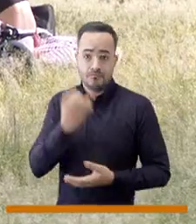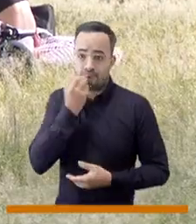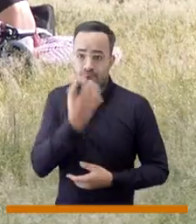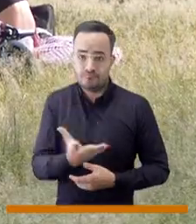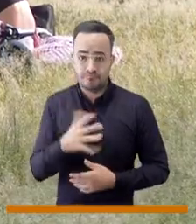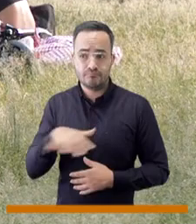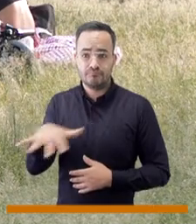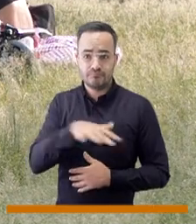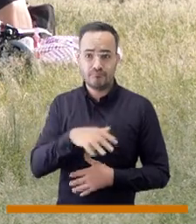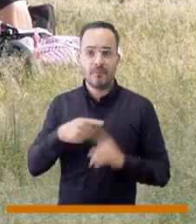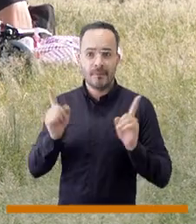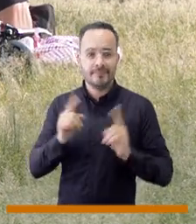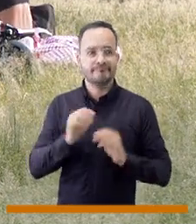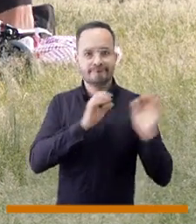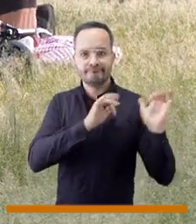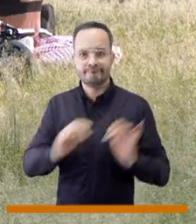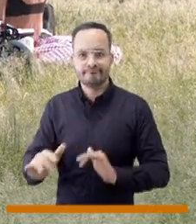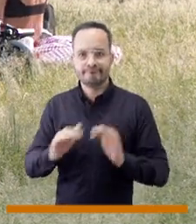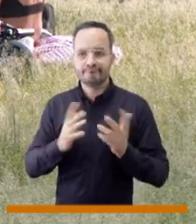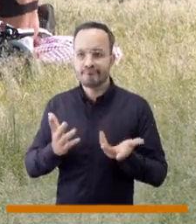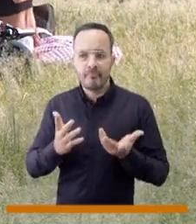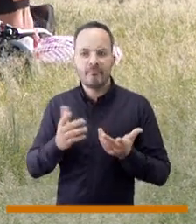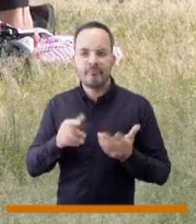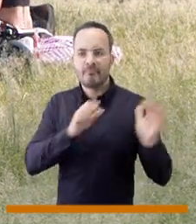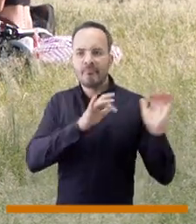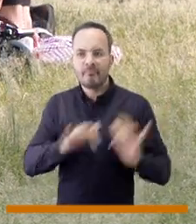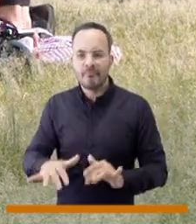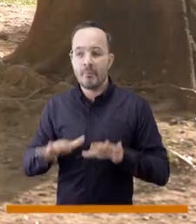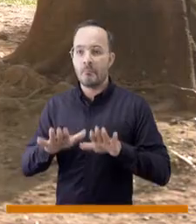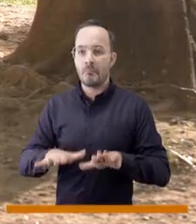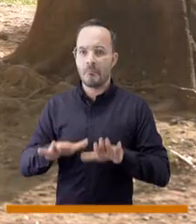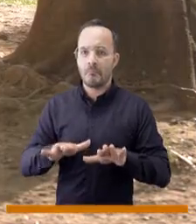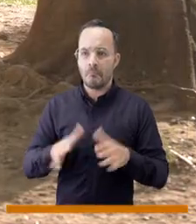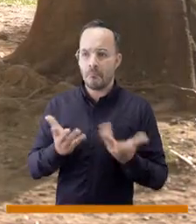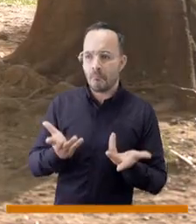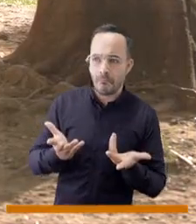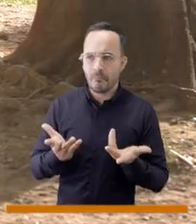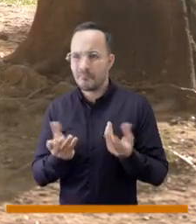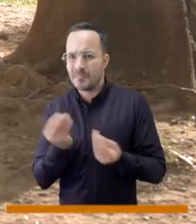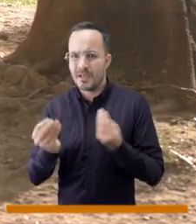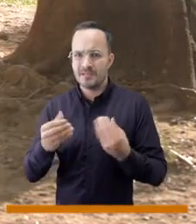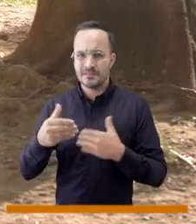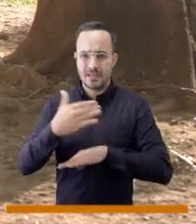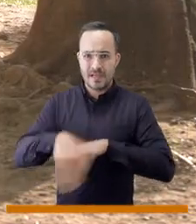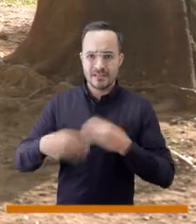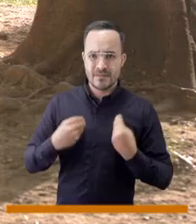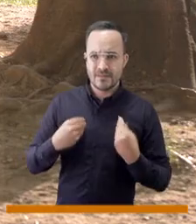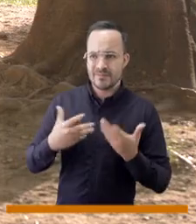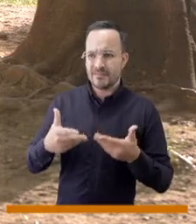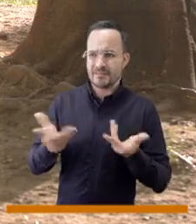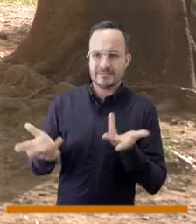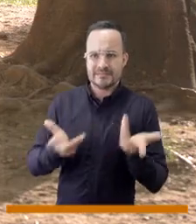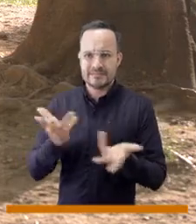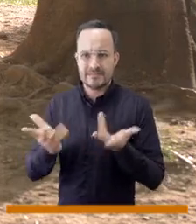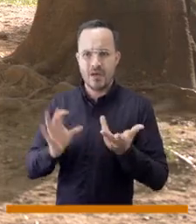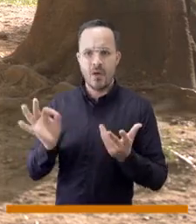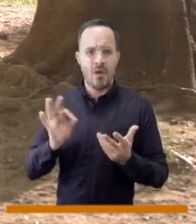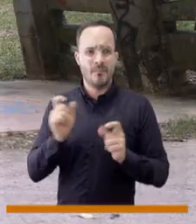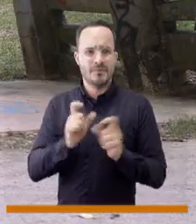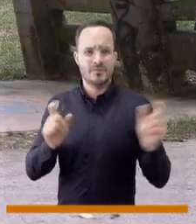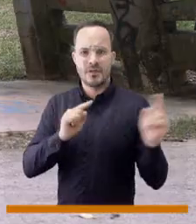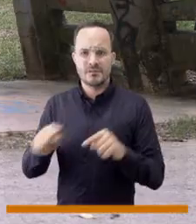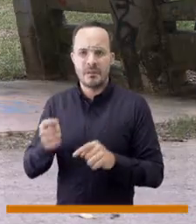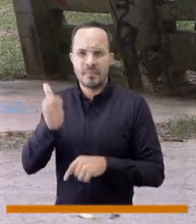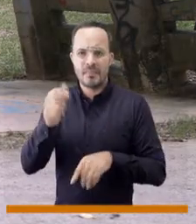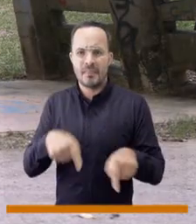sabemos que trae muchísima población flotante al sector. Población flotante que realmente no es controlada. Tenemos adicionalmente por eso también